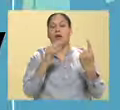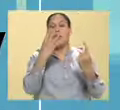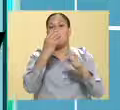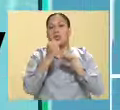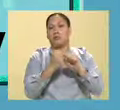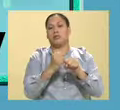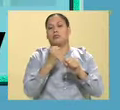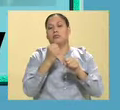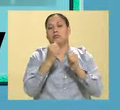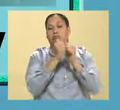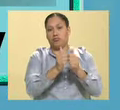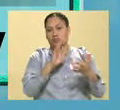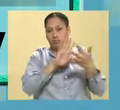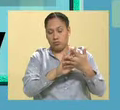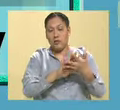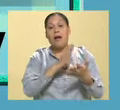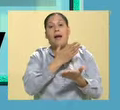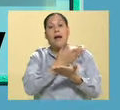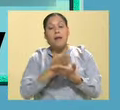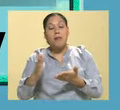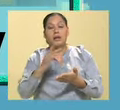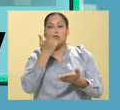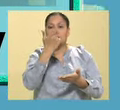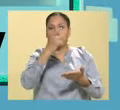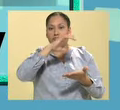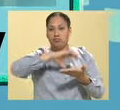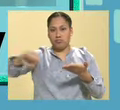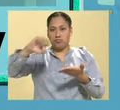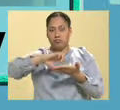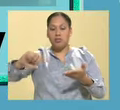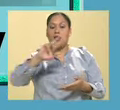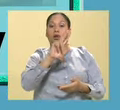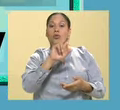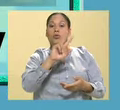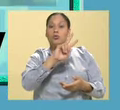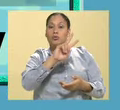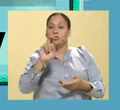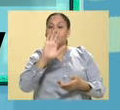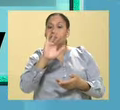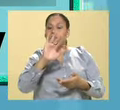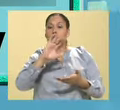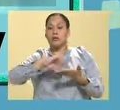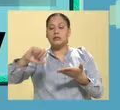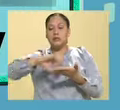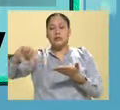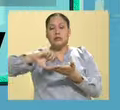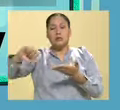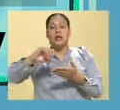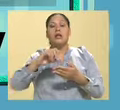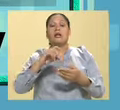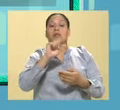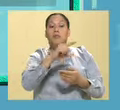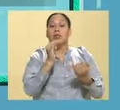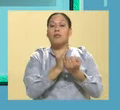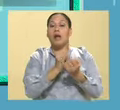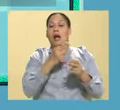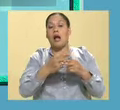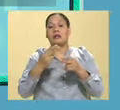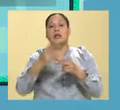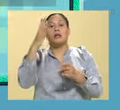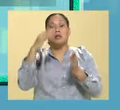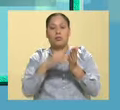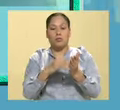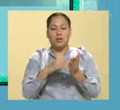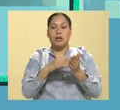prisión. Más aparte, una sanción de 250 salarios mínimos hasta 5.000 salarios